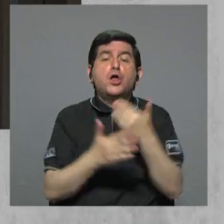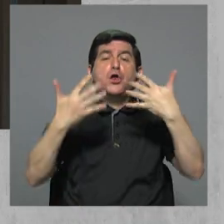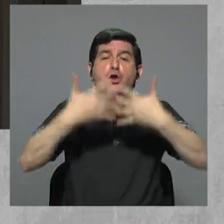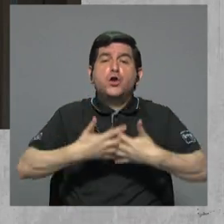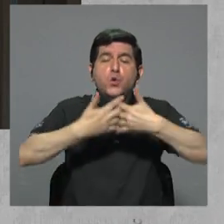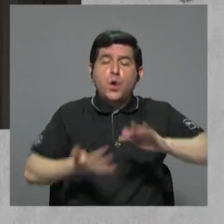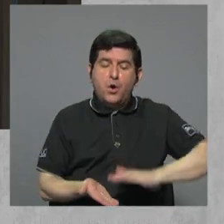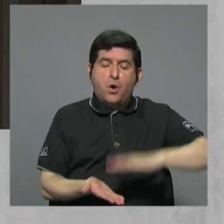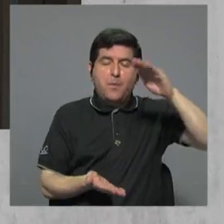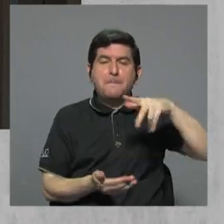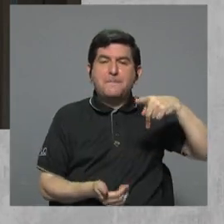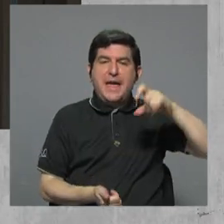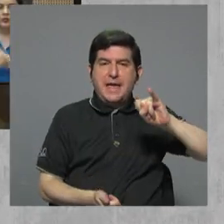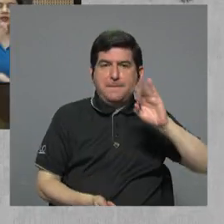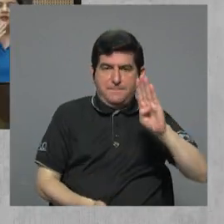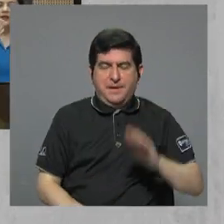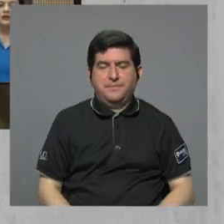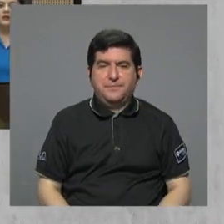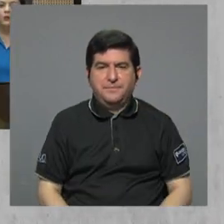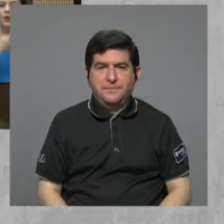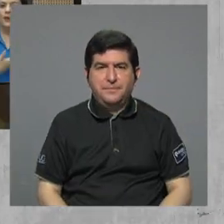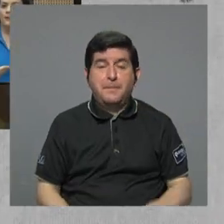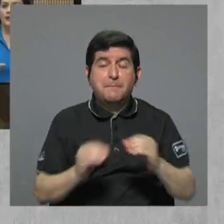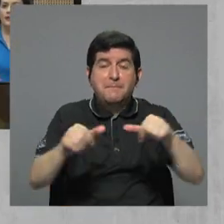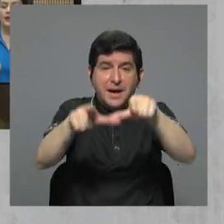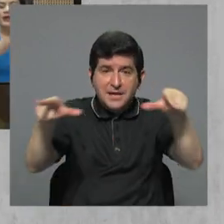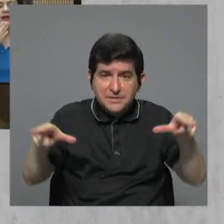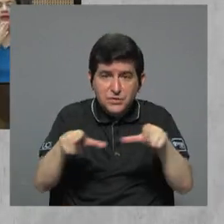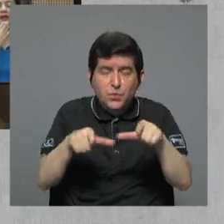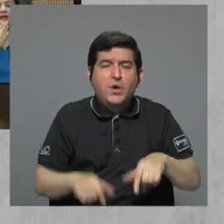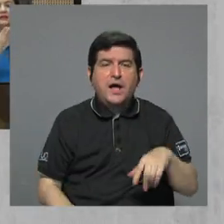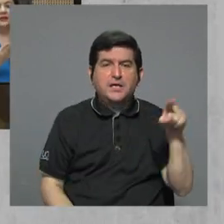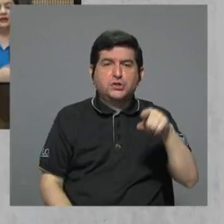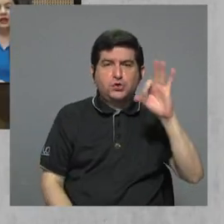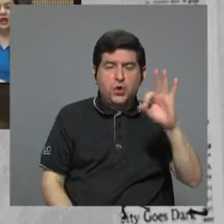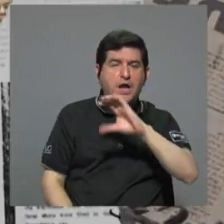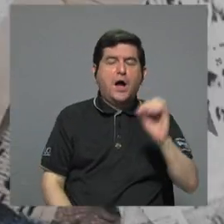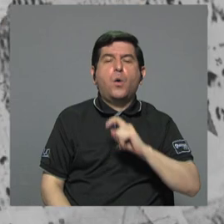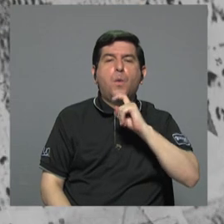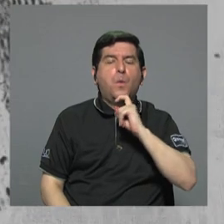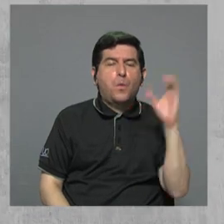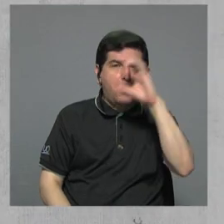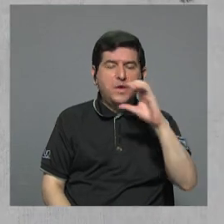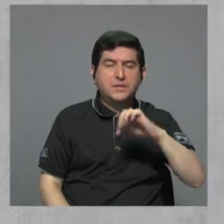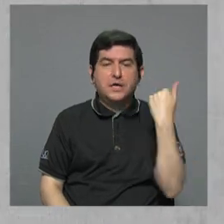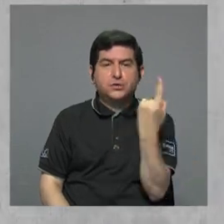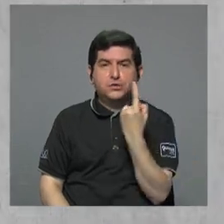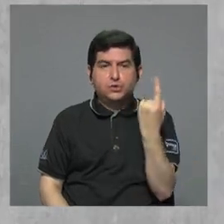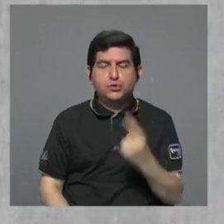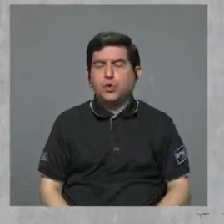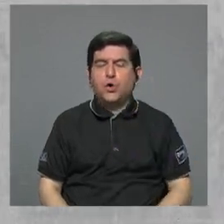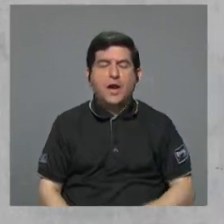incrementen el Producto Interno Bruto, como más zonas francas o inclusive minería. La única propuesta sin discusión es